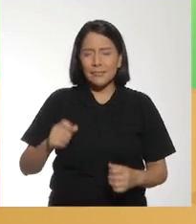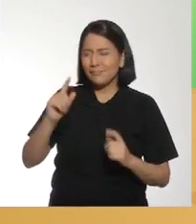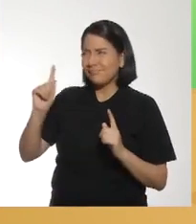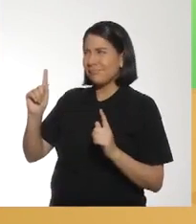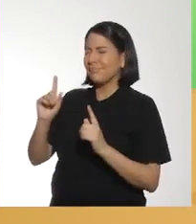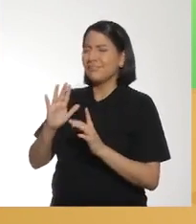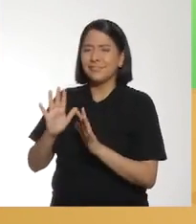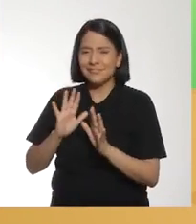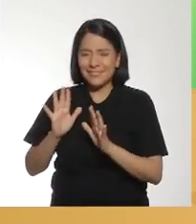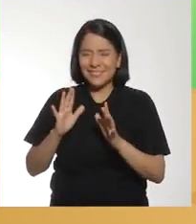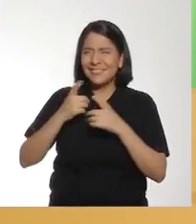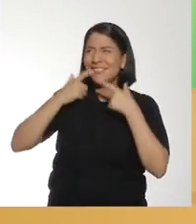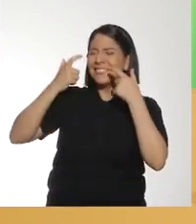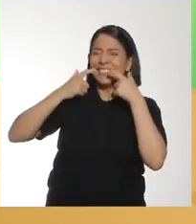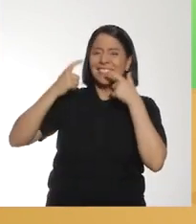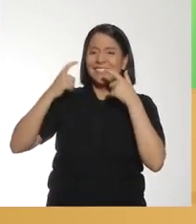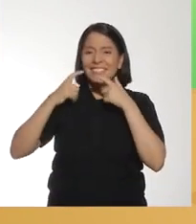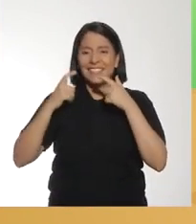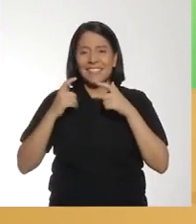Va atrás